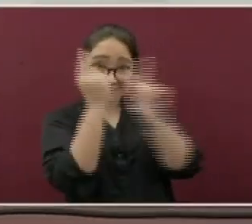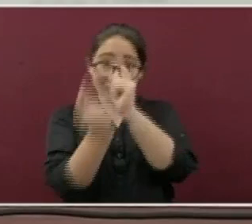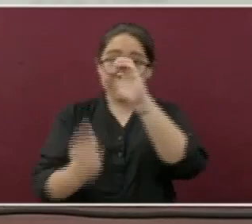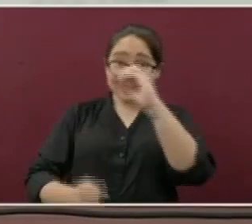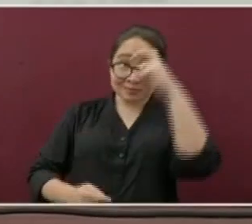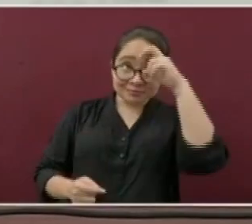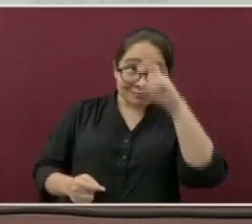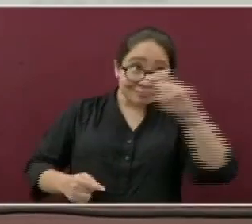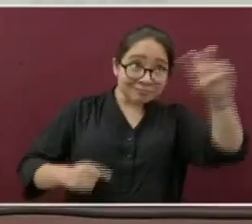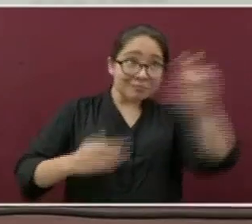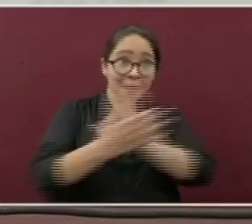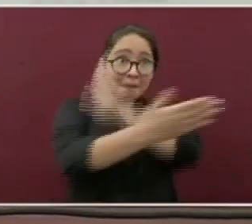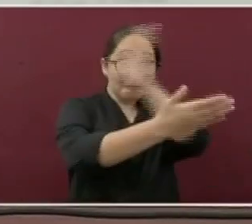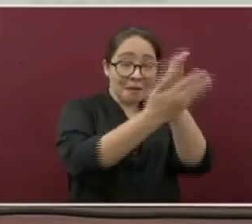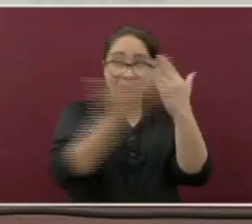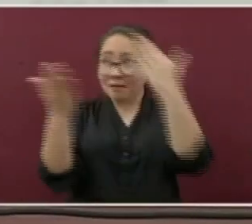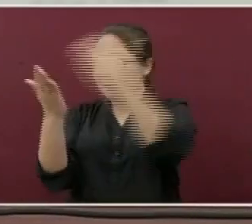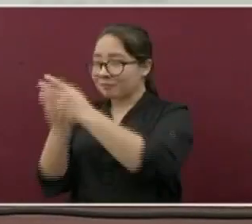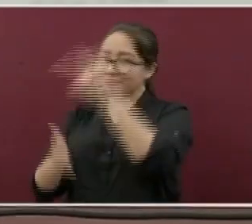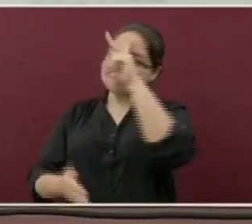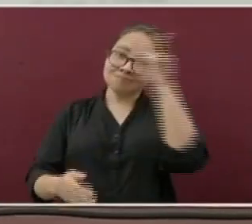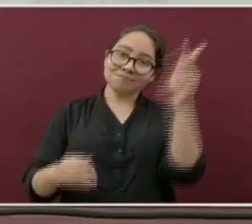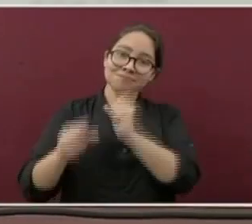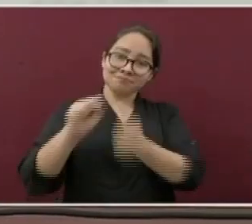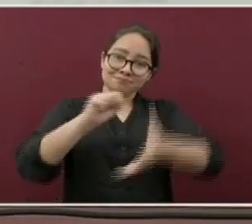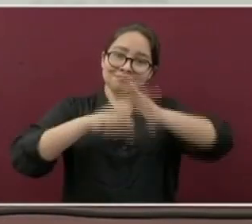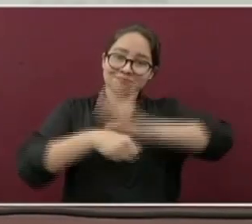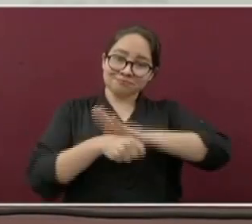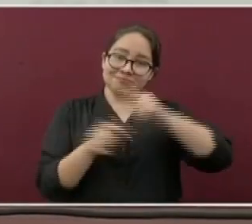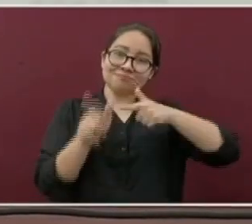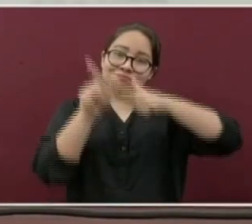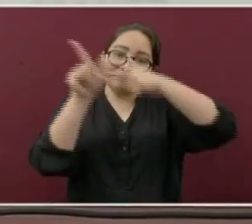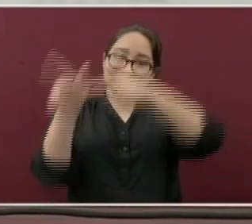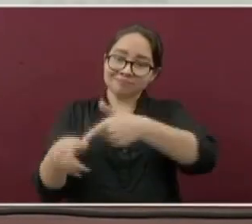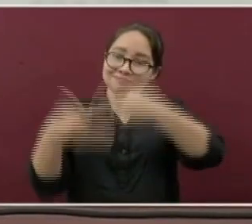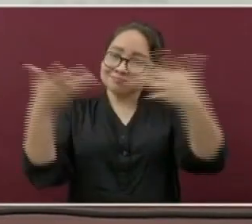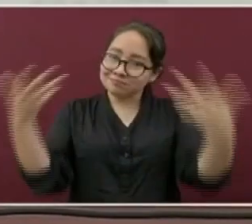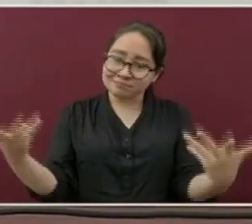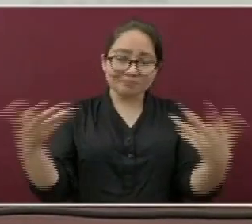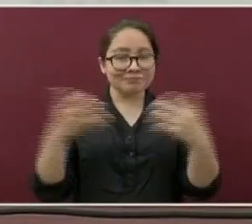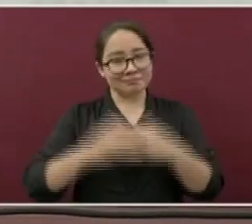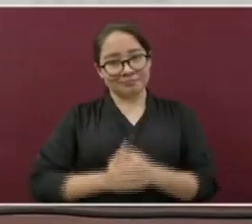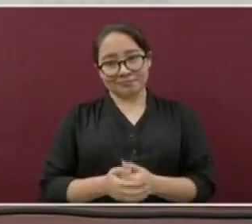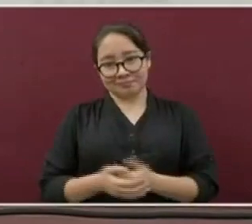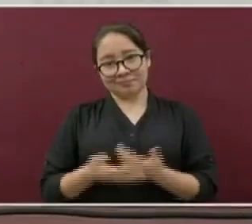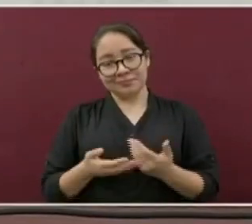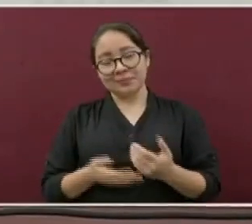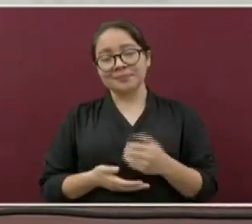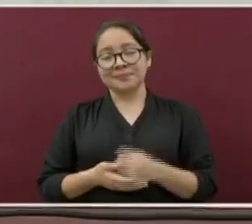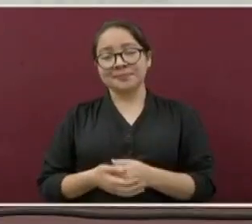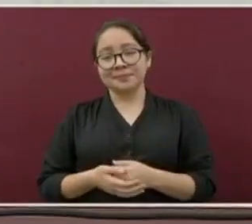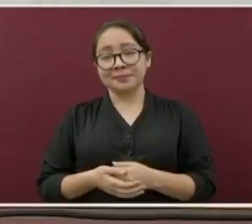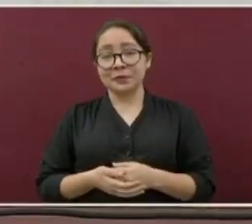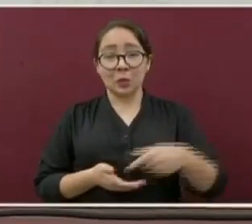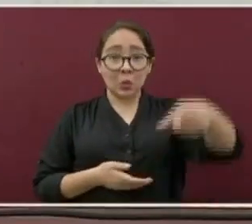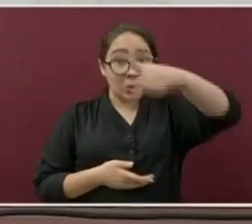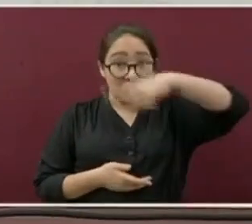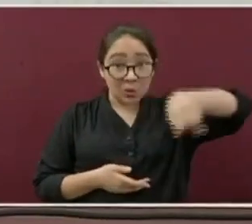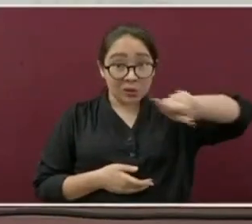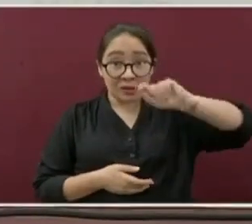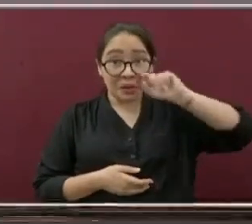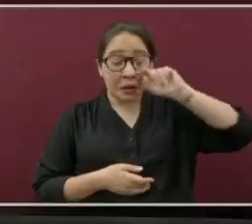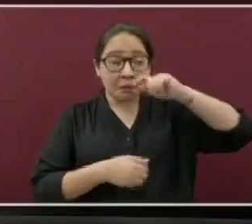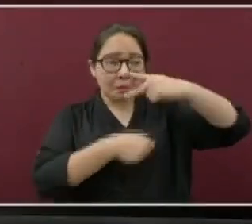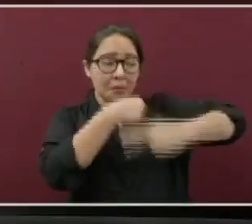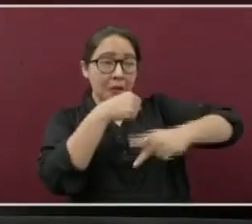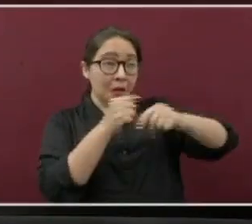considerablemente en la persistencia y diseminación de la infección por SARS-CoV-2. No corra riesgos